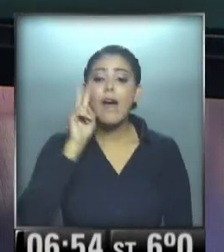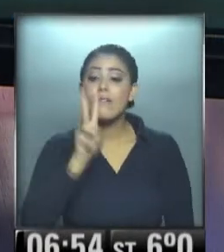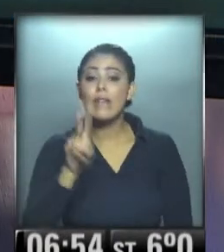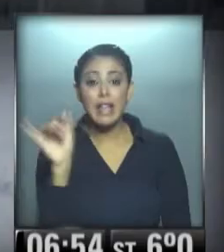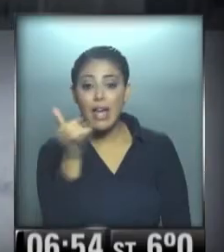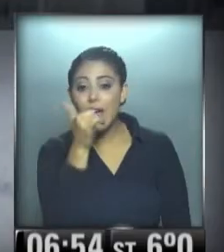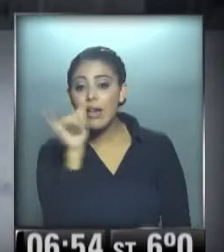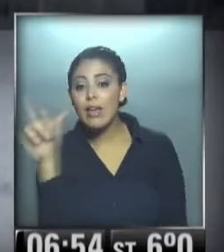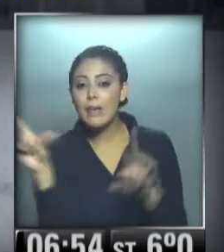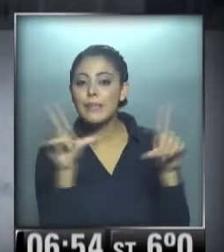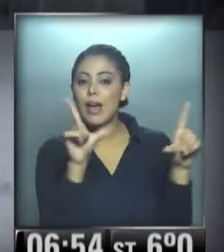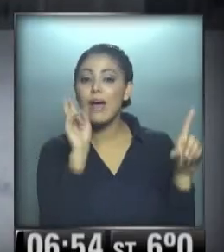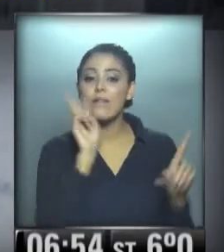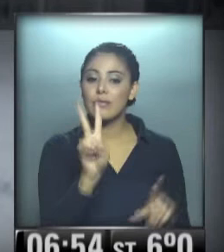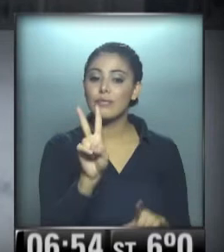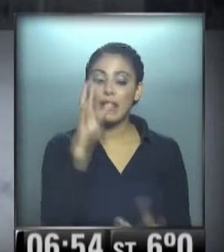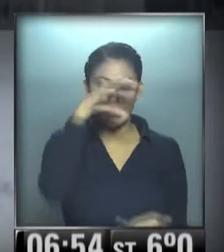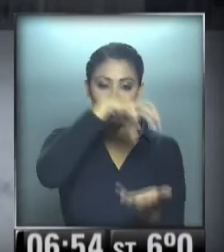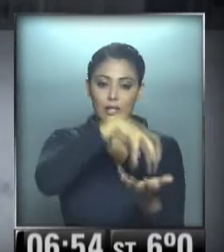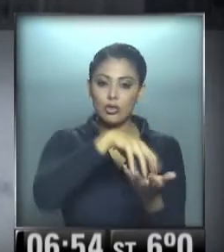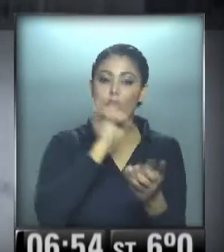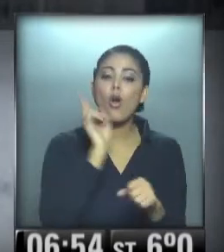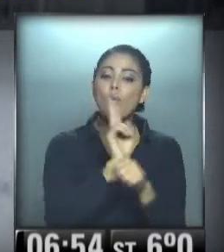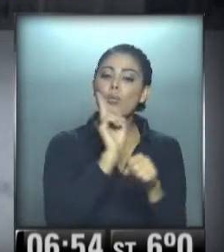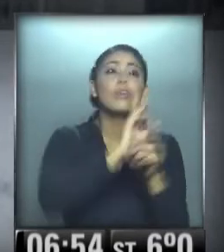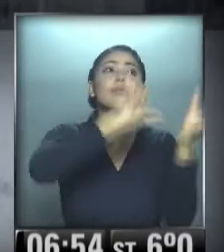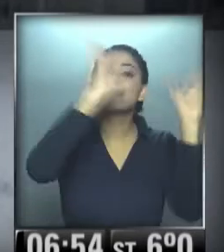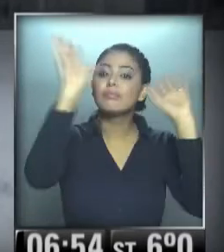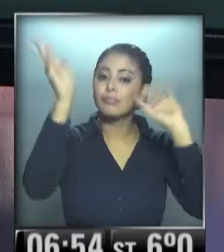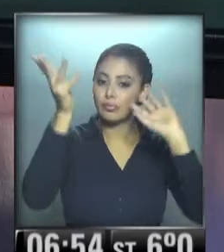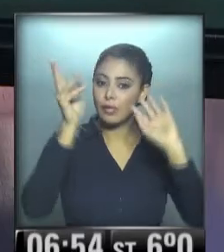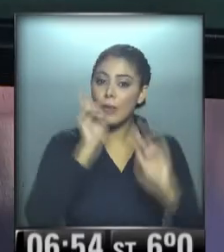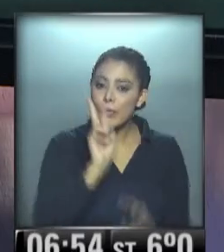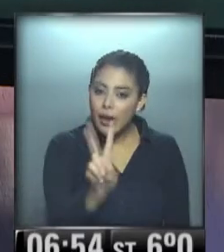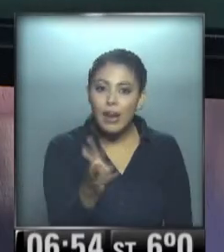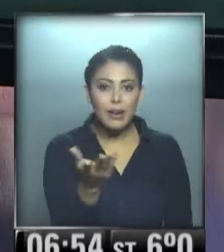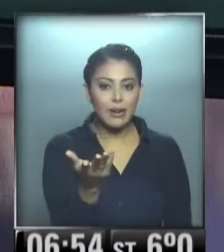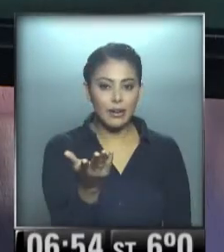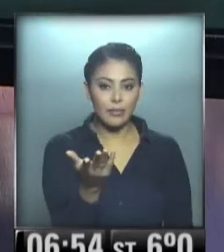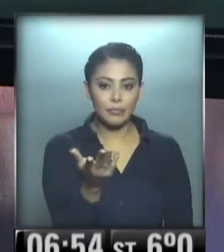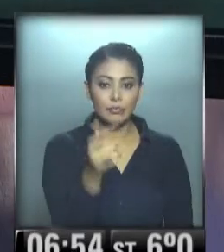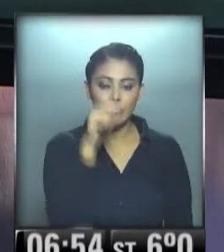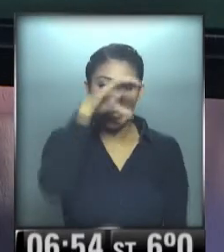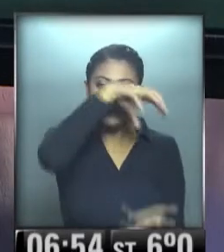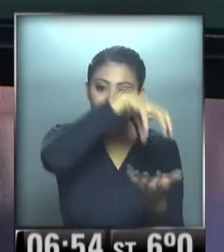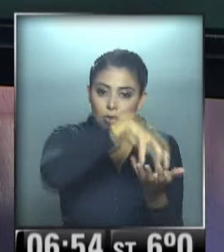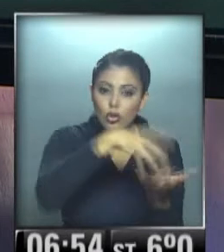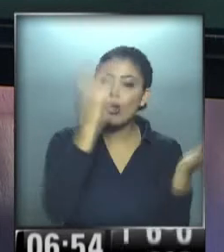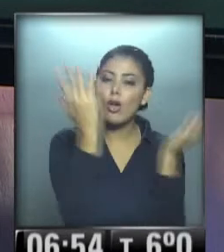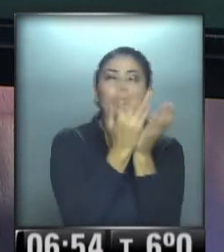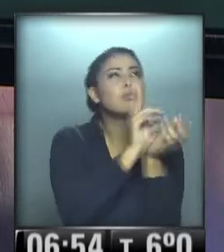imágenes, aquí está, ¿eh? En la Estación de Vigilancia Atmosférica Global, fíjense ustedes, Estación de